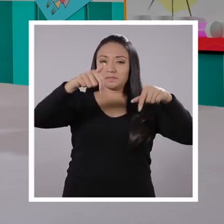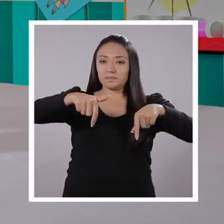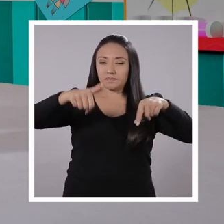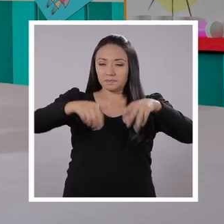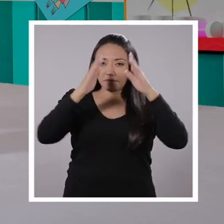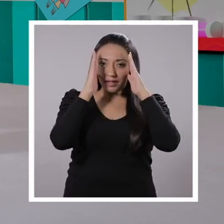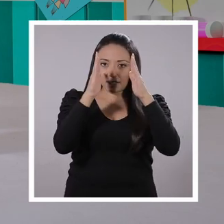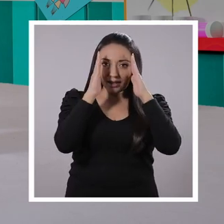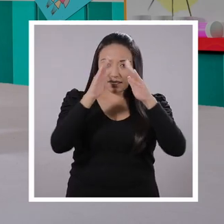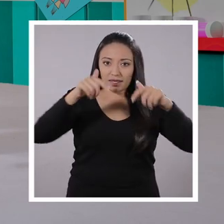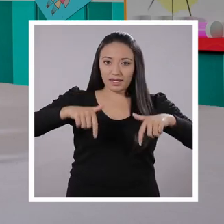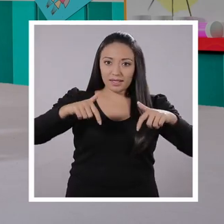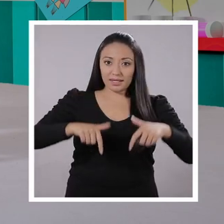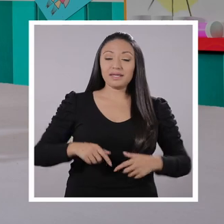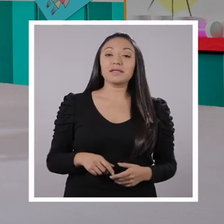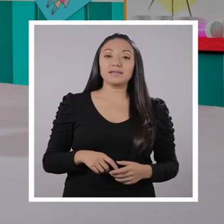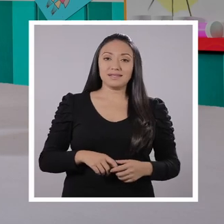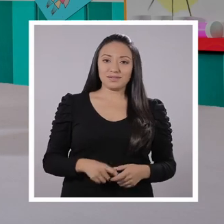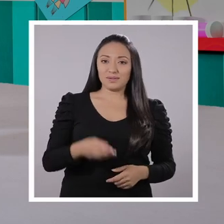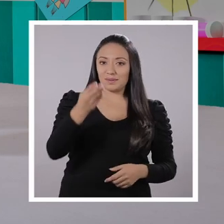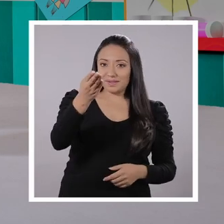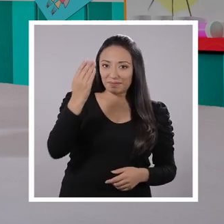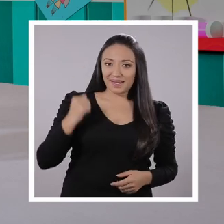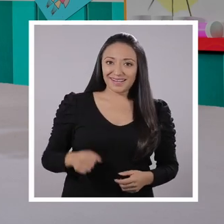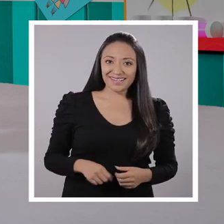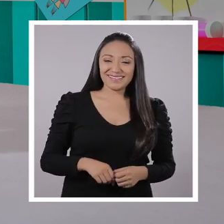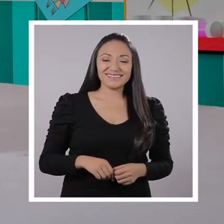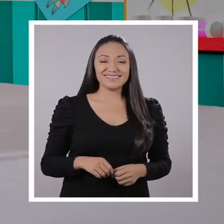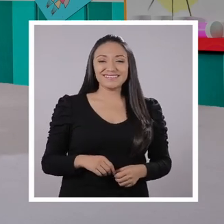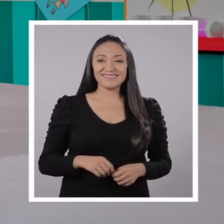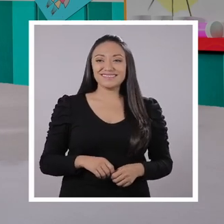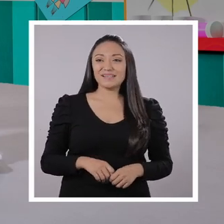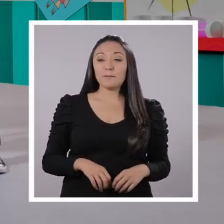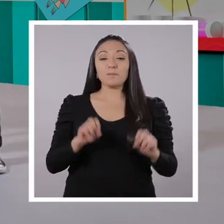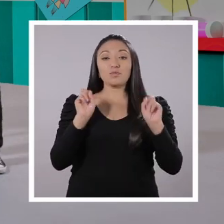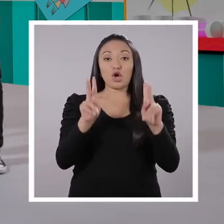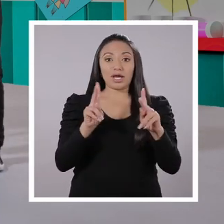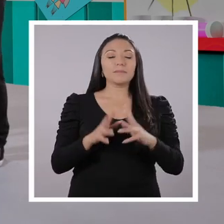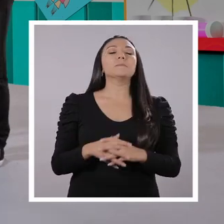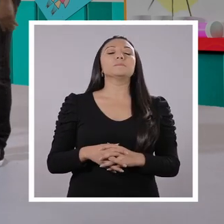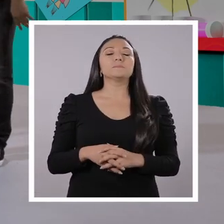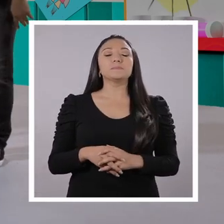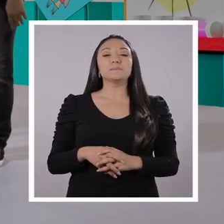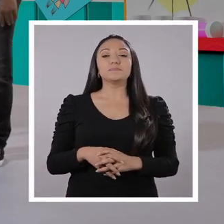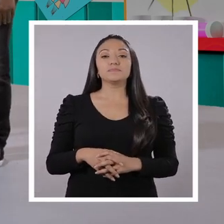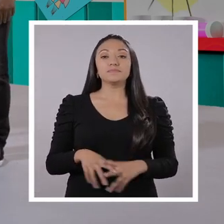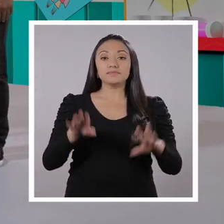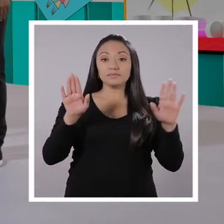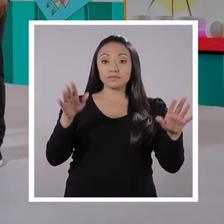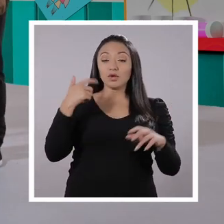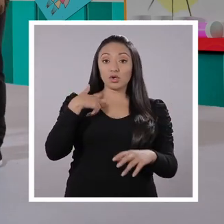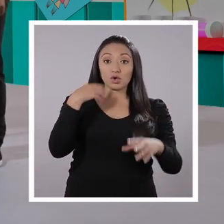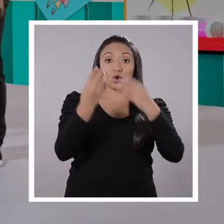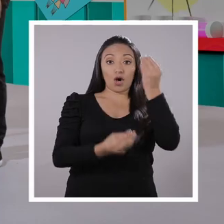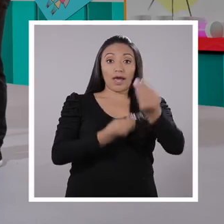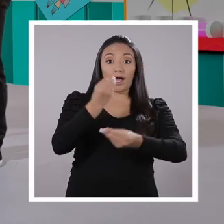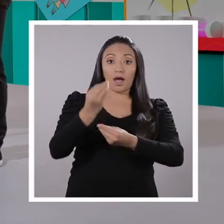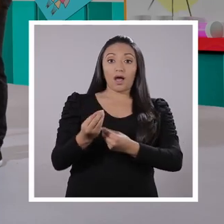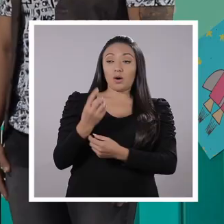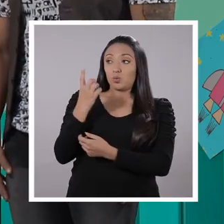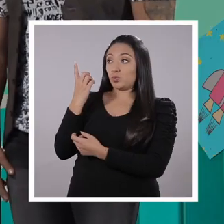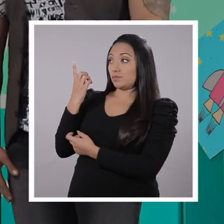indicado. Este es el programa para Elemental, mi querido Waxon. ¡Ja! Muy bien, miren. Lo que estaba haciendo aquí,